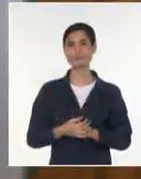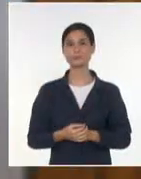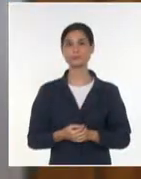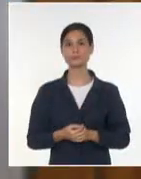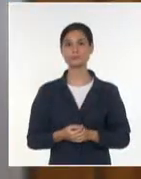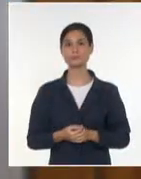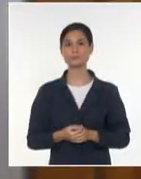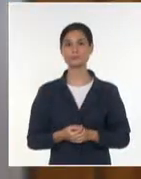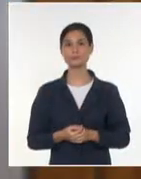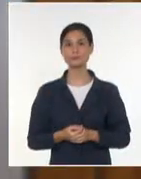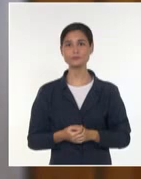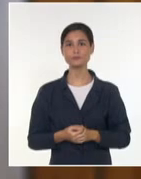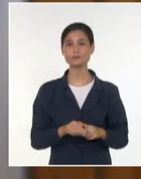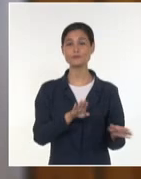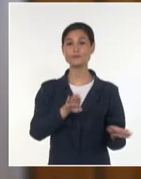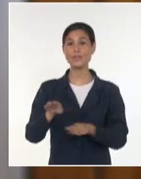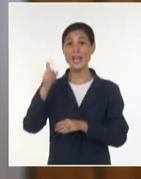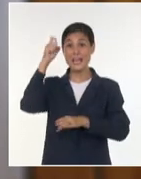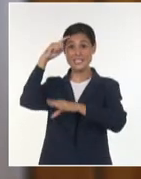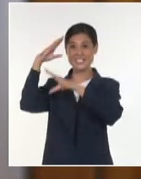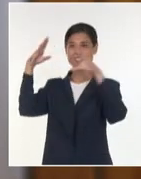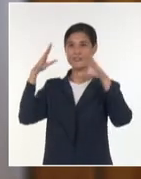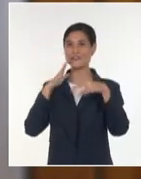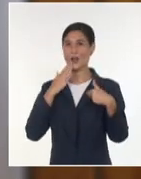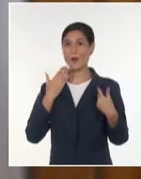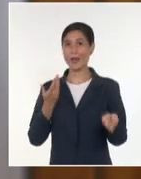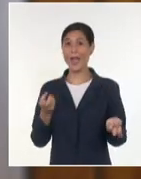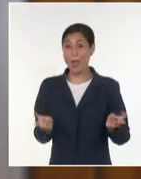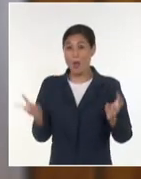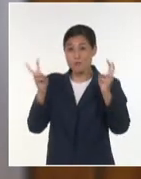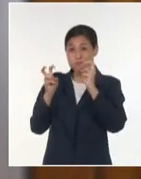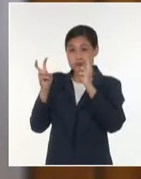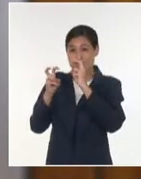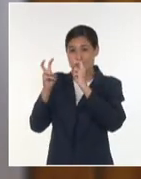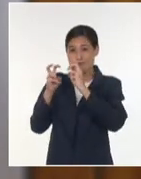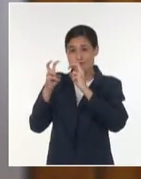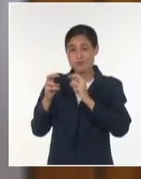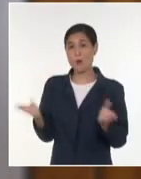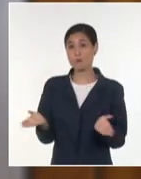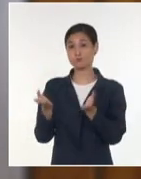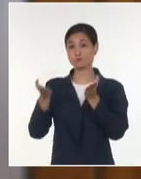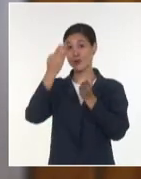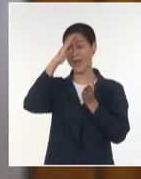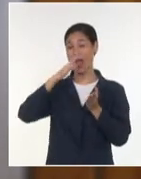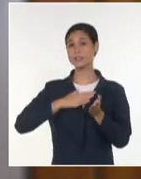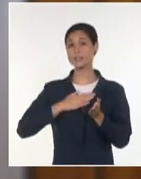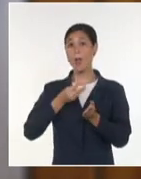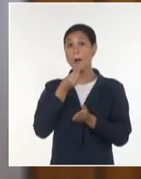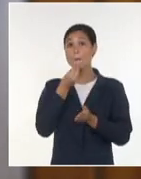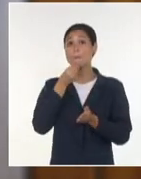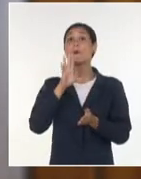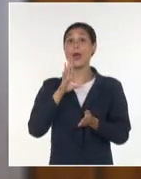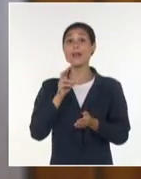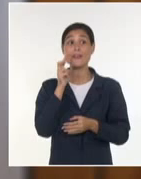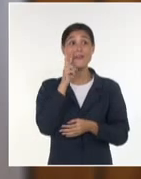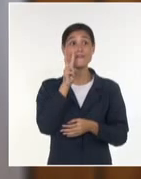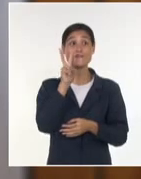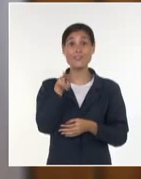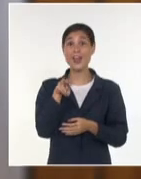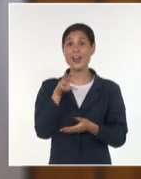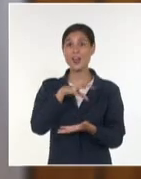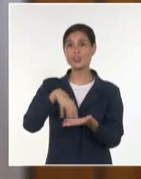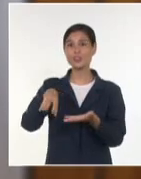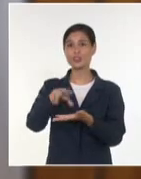Esa vocación de los científicos de transformar para bien diversas realidades podemos encontrarla en uno de los escenarios más